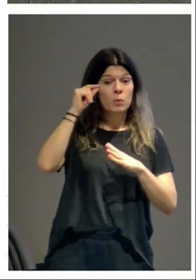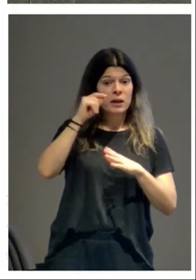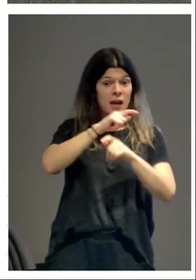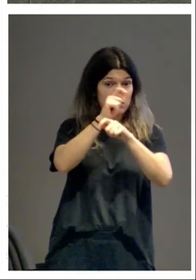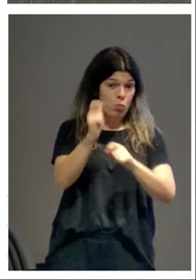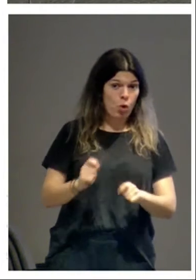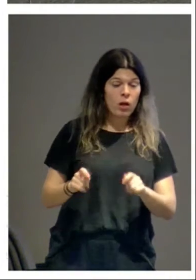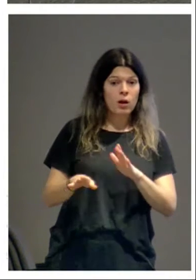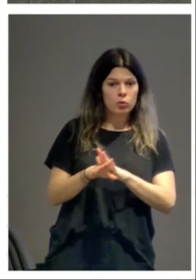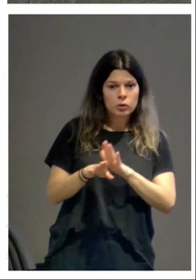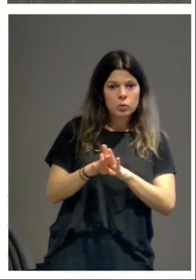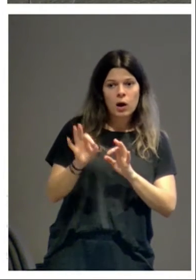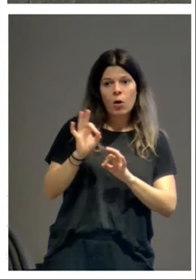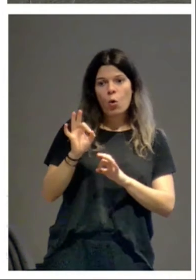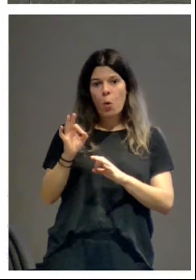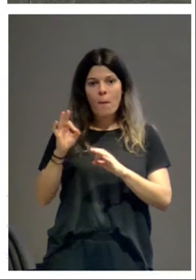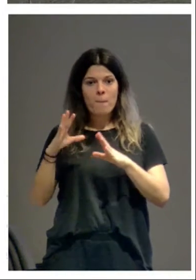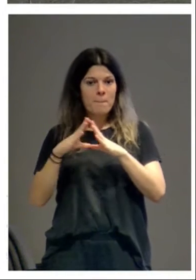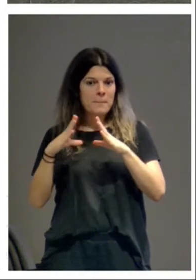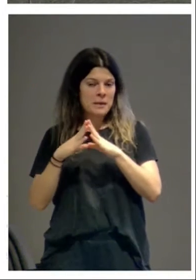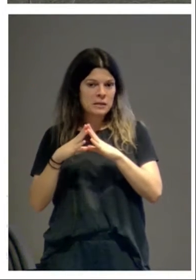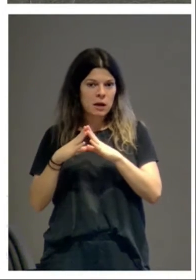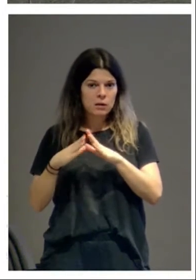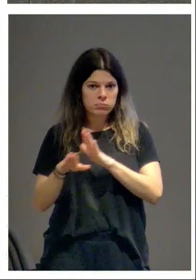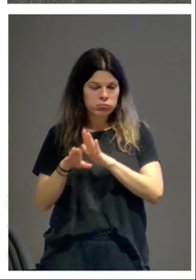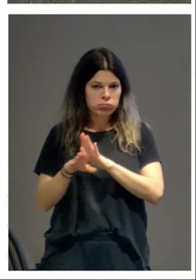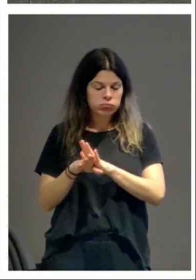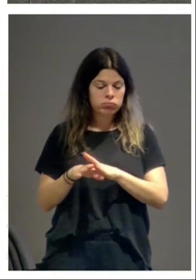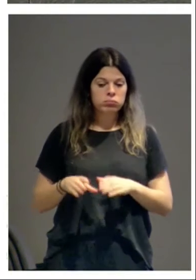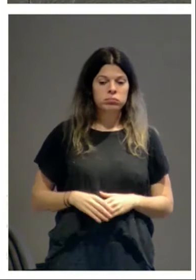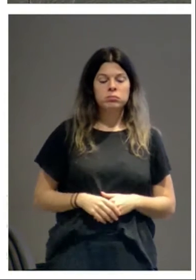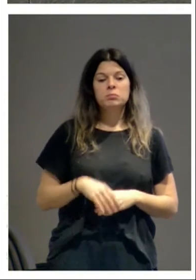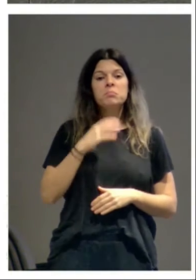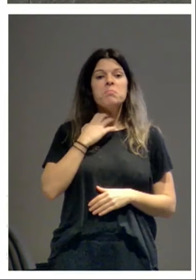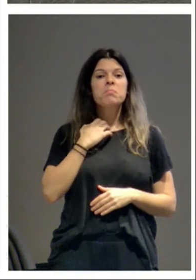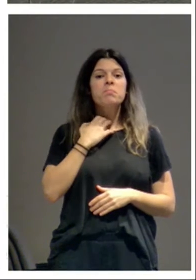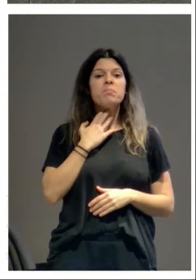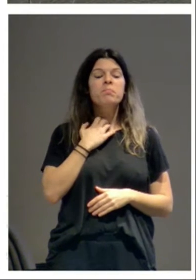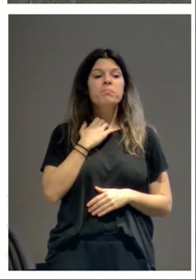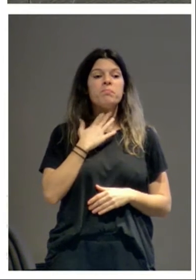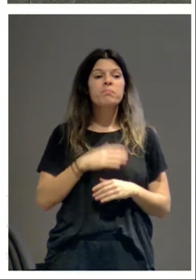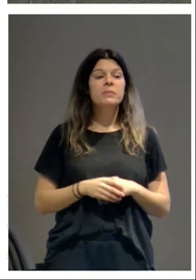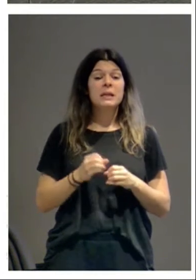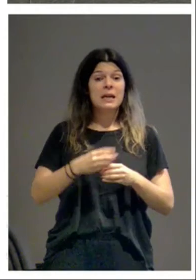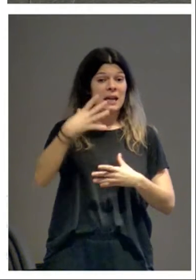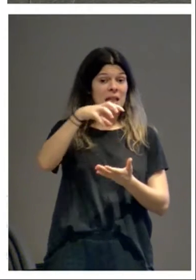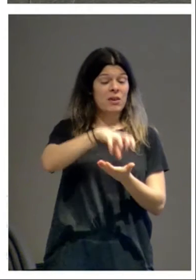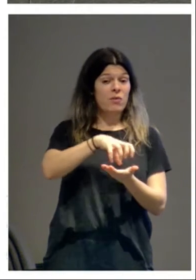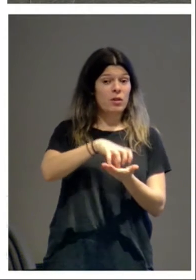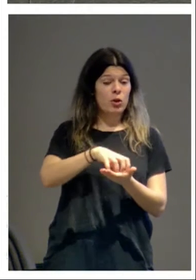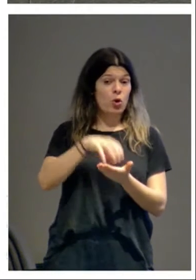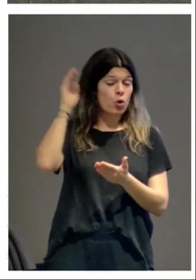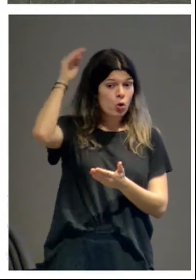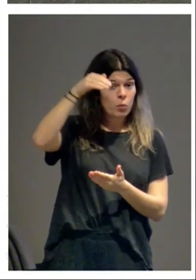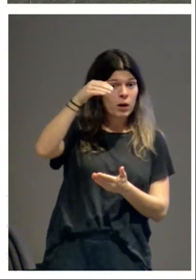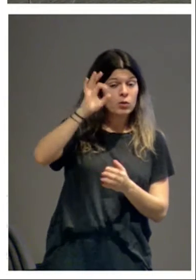yendo a misa en las iglesias románicas. ¿Quién entra en un edificio romano o en un